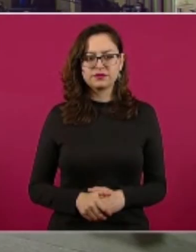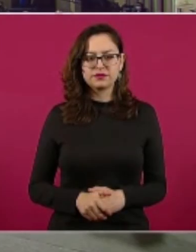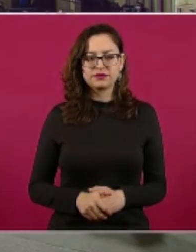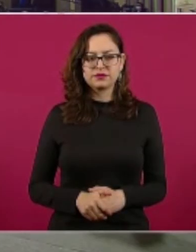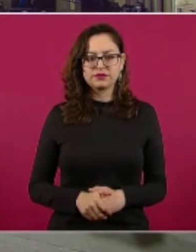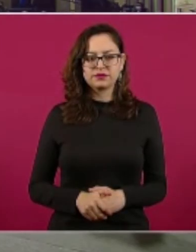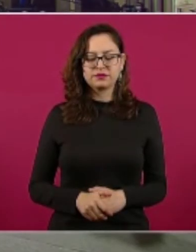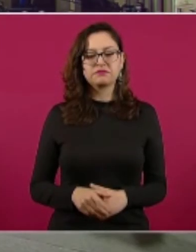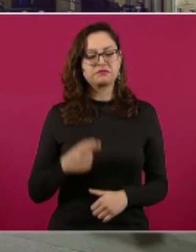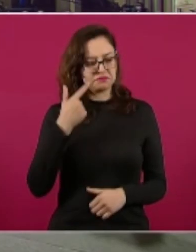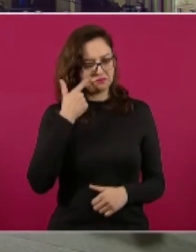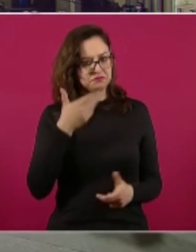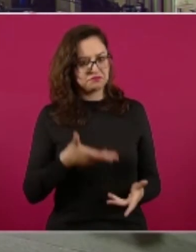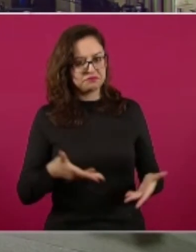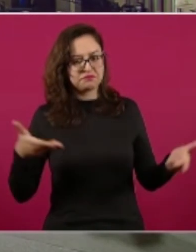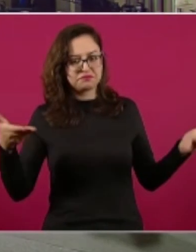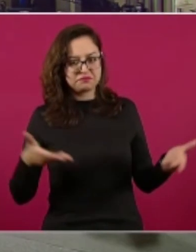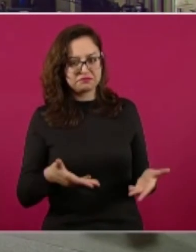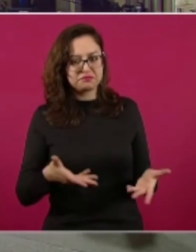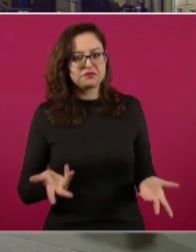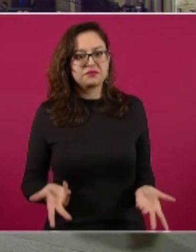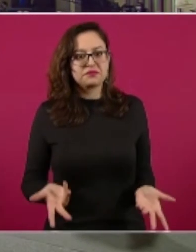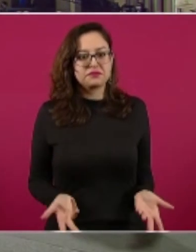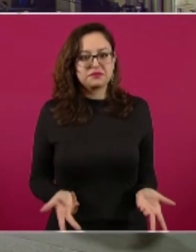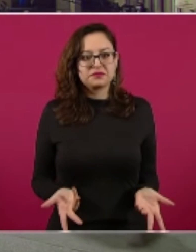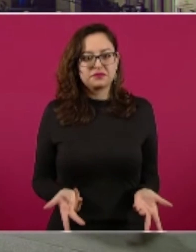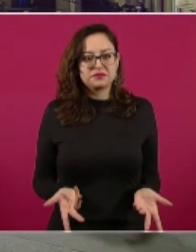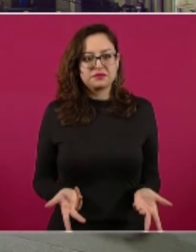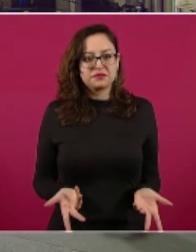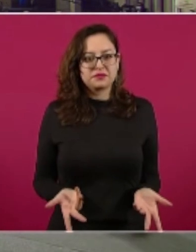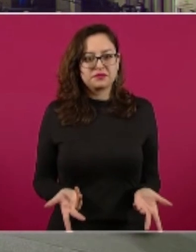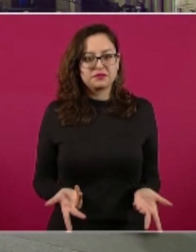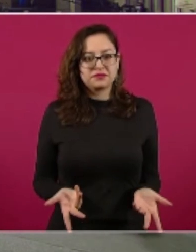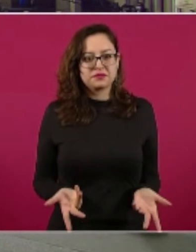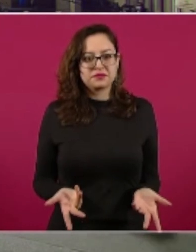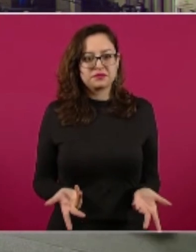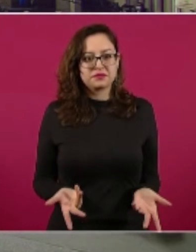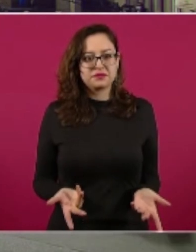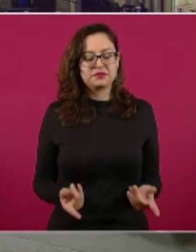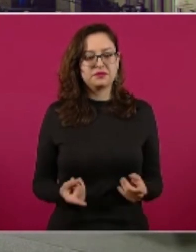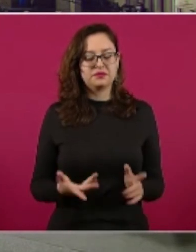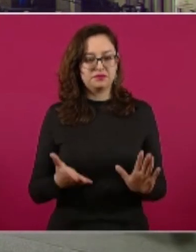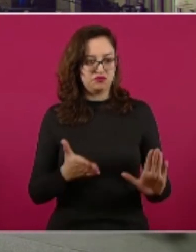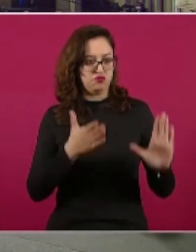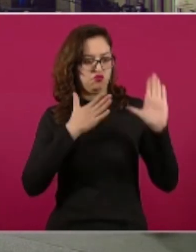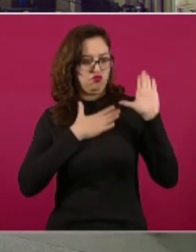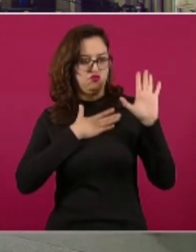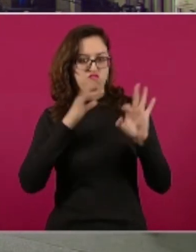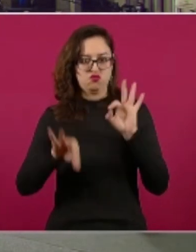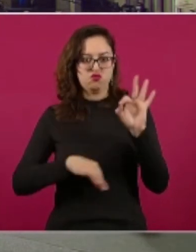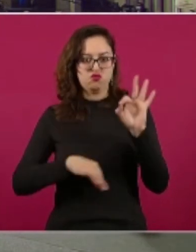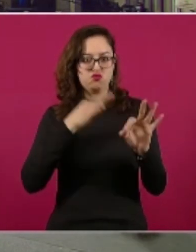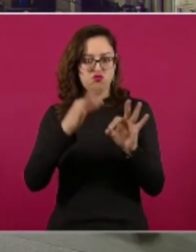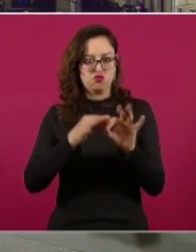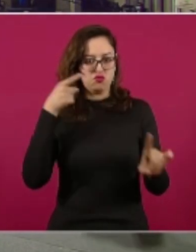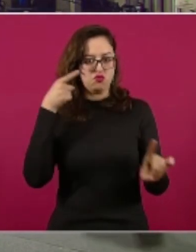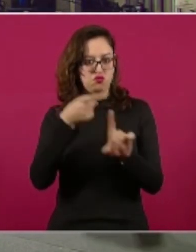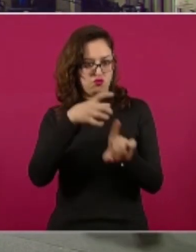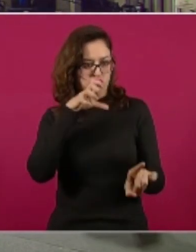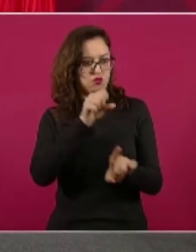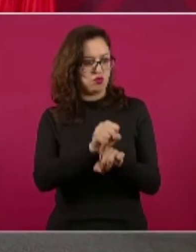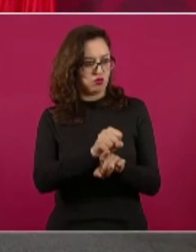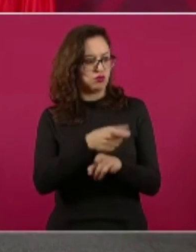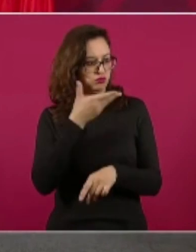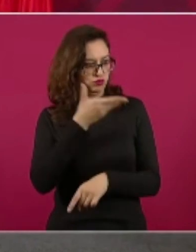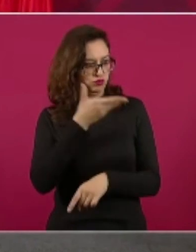¿Por qué no te presentas ya? Porque es que cumplimos, cumplimos con el compromiso contigo.